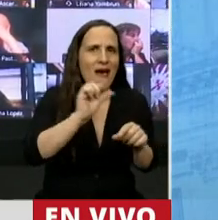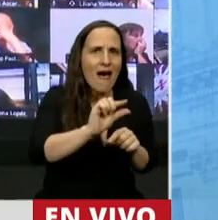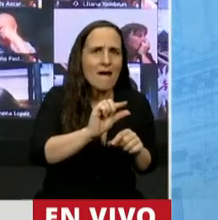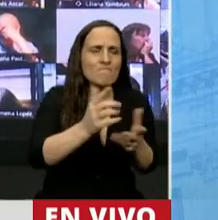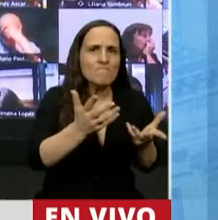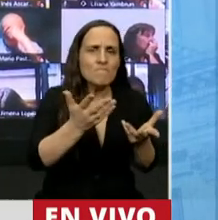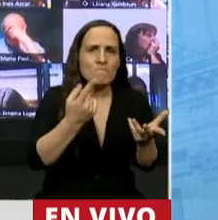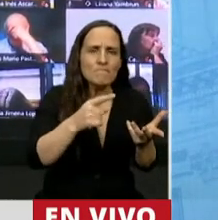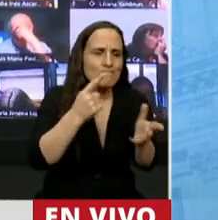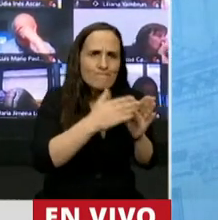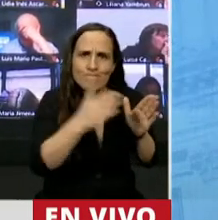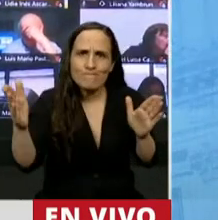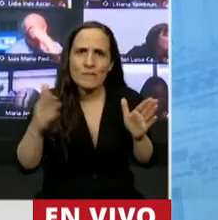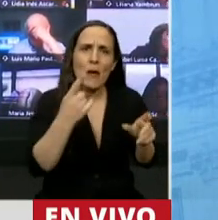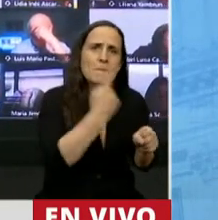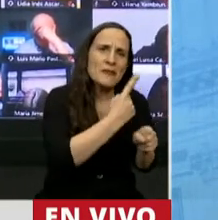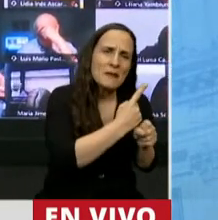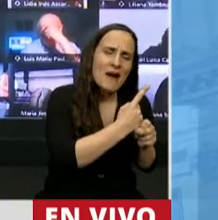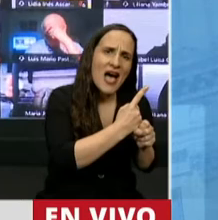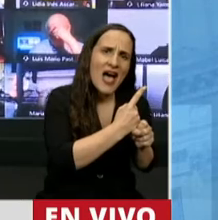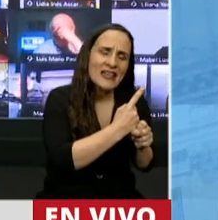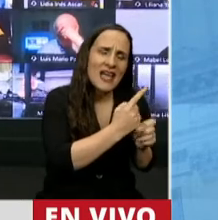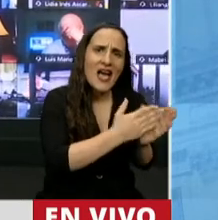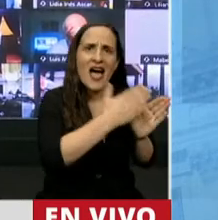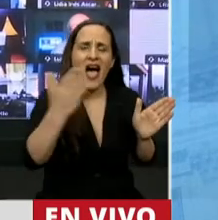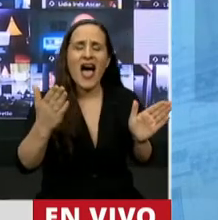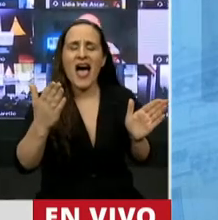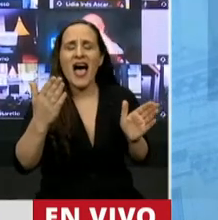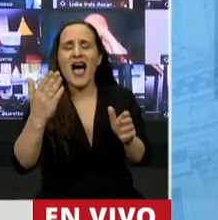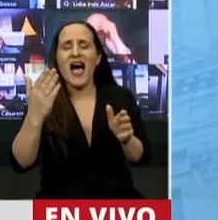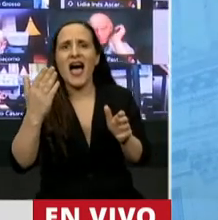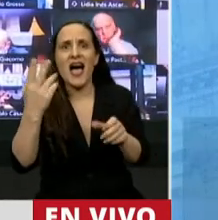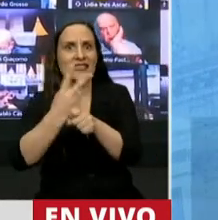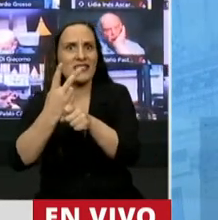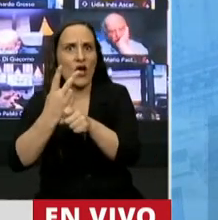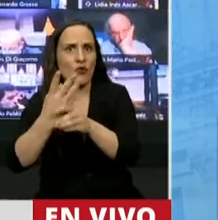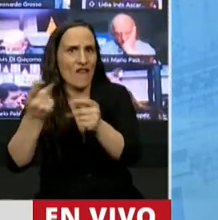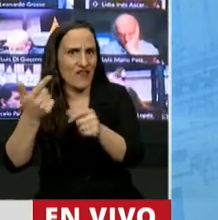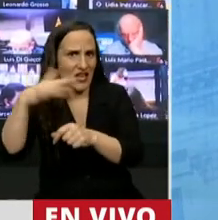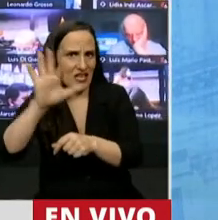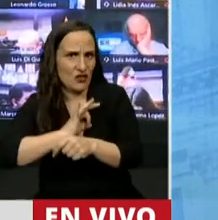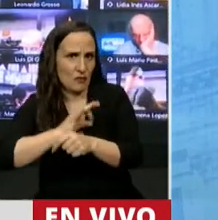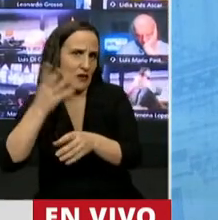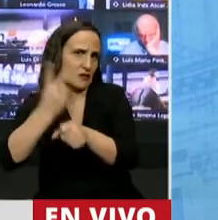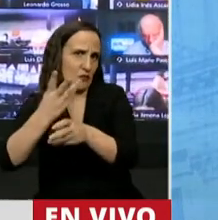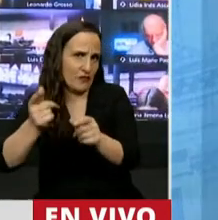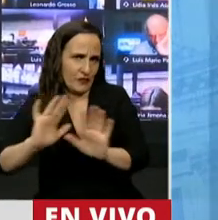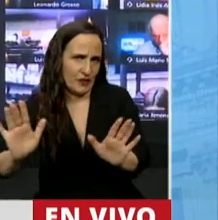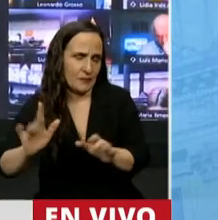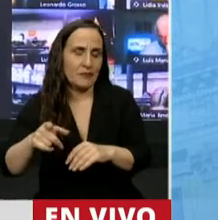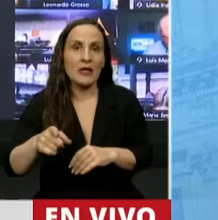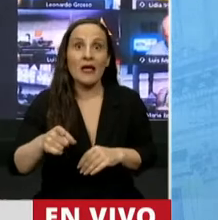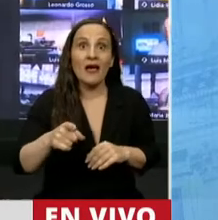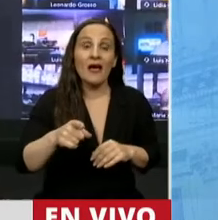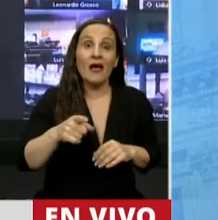periodo educativo, desde la primaria hasta el quinto año, hasta la finalización del secundario. Y con